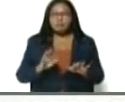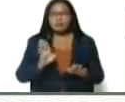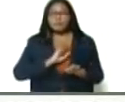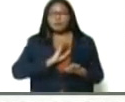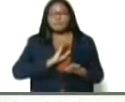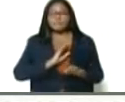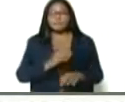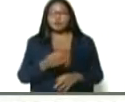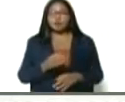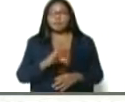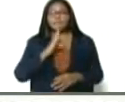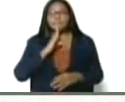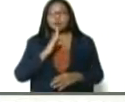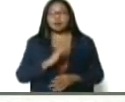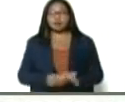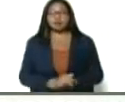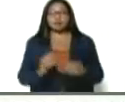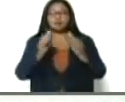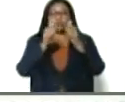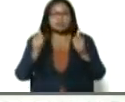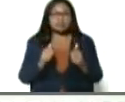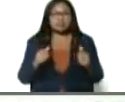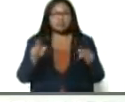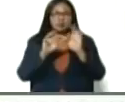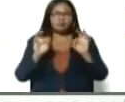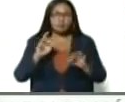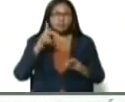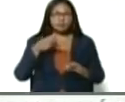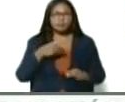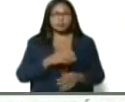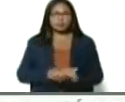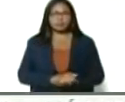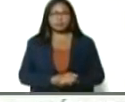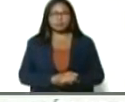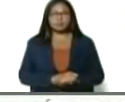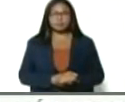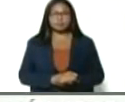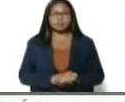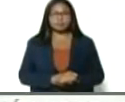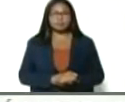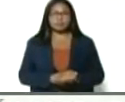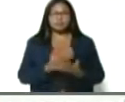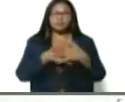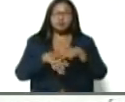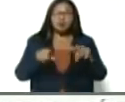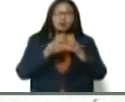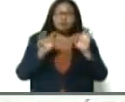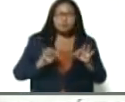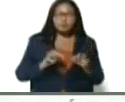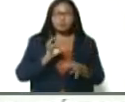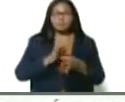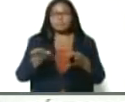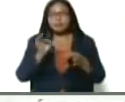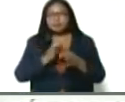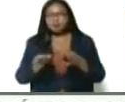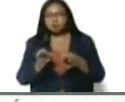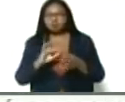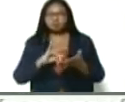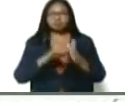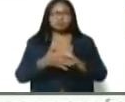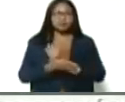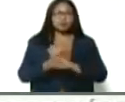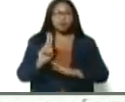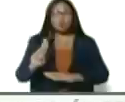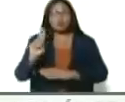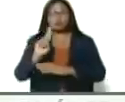trabajar con los dos sistemas, tanto el de dinero fía como el del dinero cripto o a través de las criptomonedas, en donde el petro será